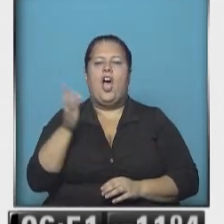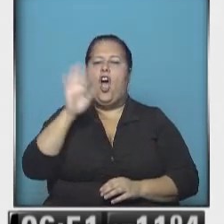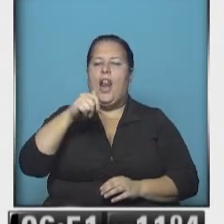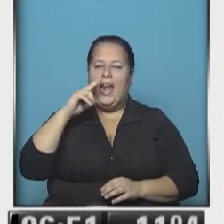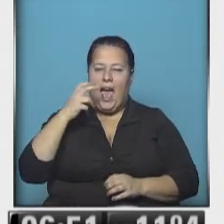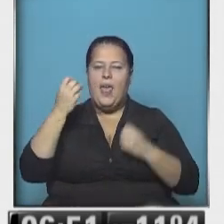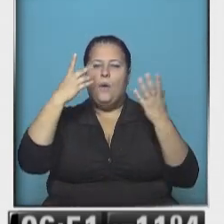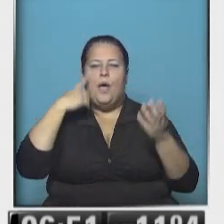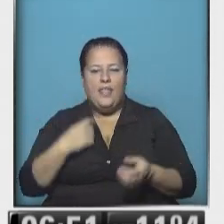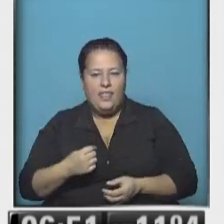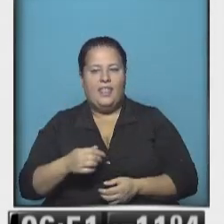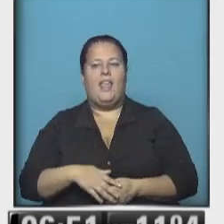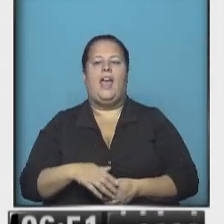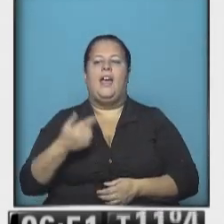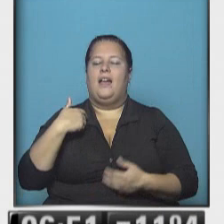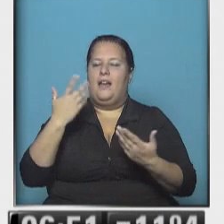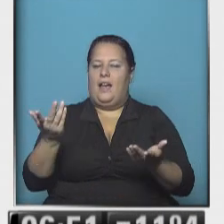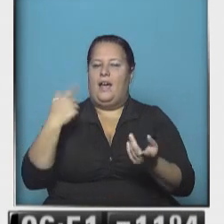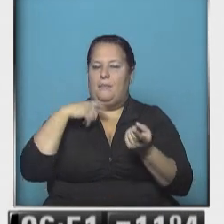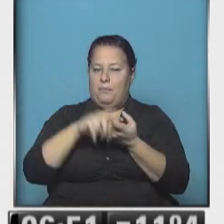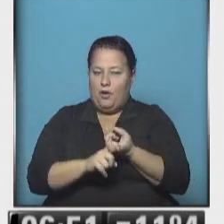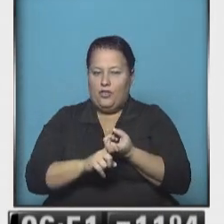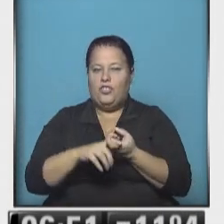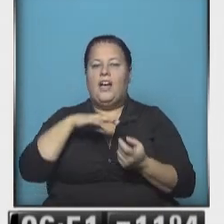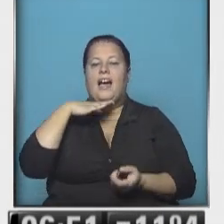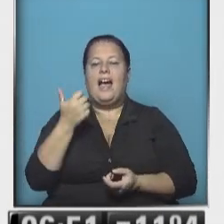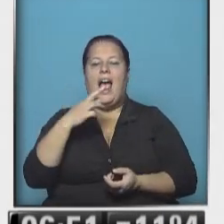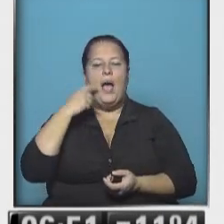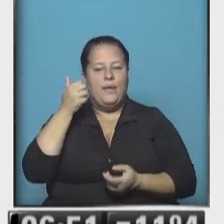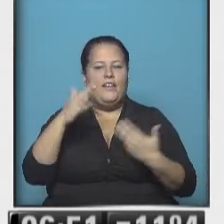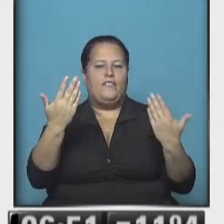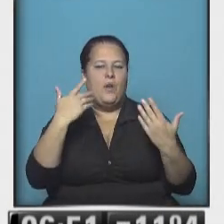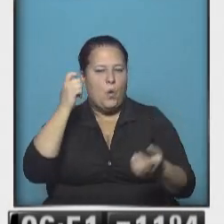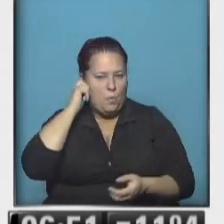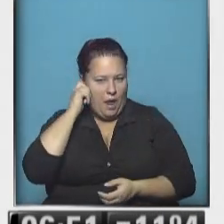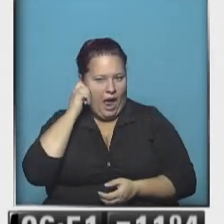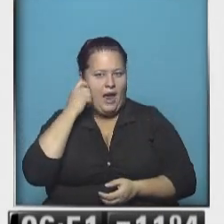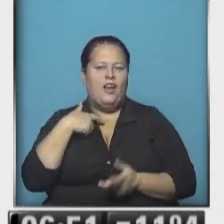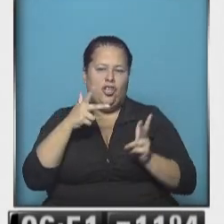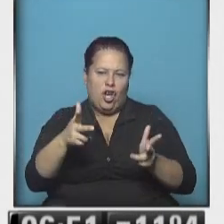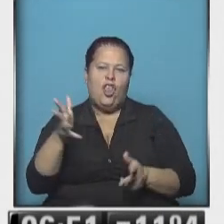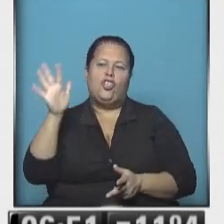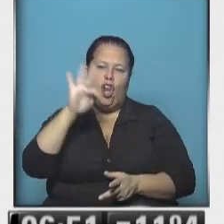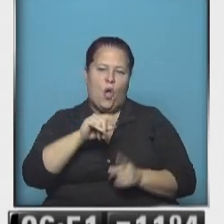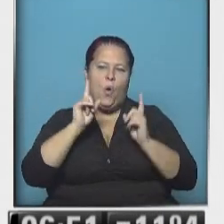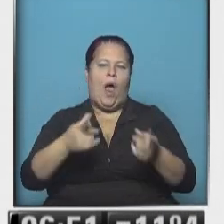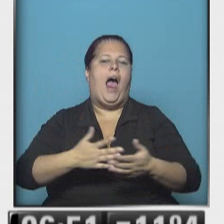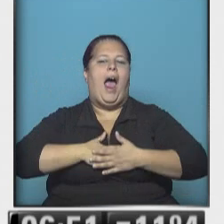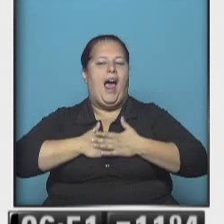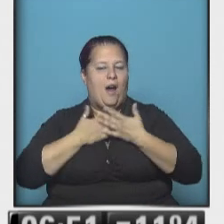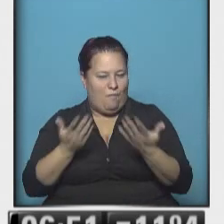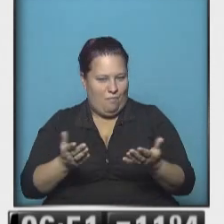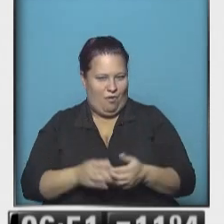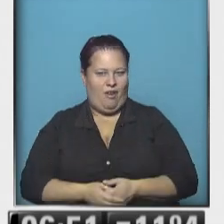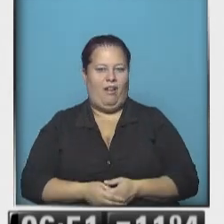hola, Navia, buenos días. Hoy quiero desearle a mi marido Javier un muy feliz cumple. Y aunque le digo todos los días, lo amo.